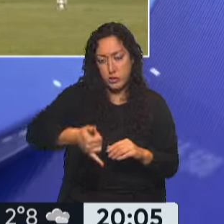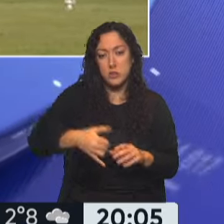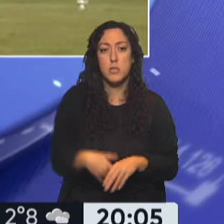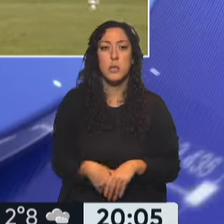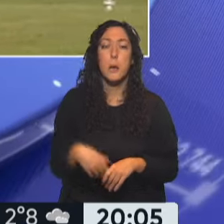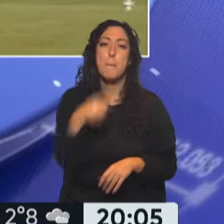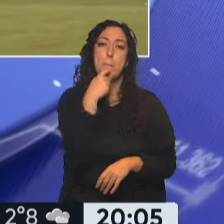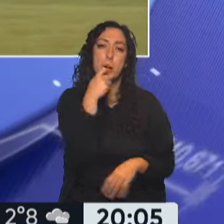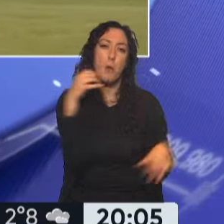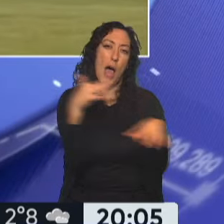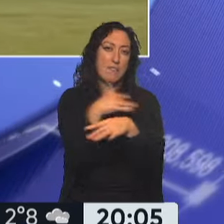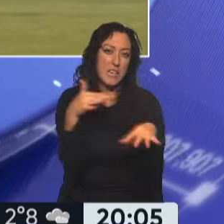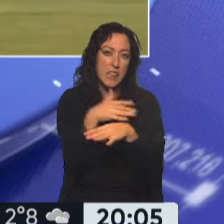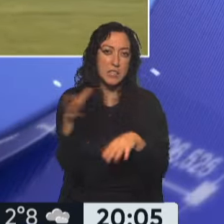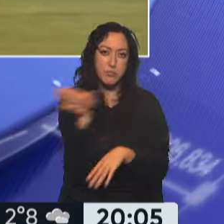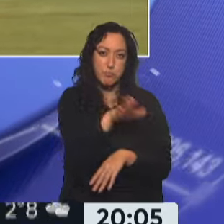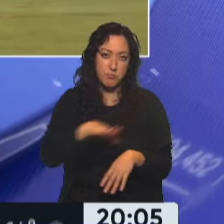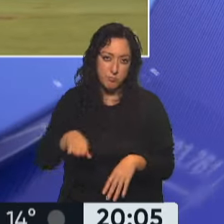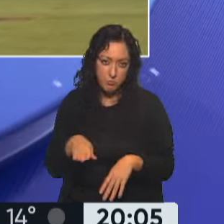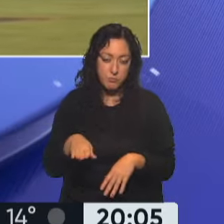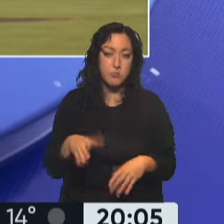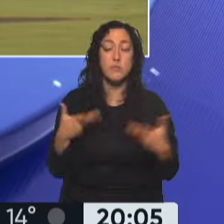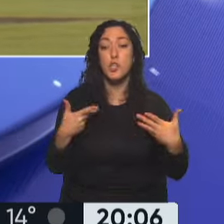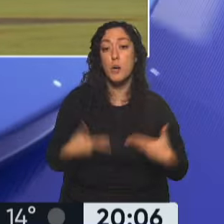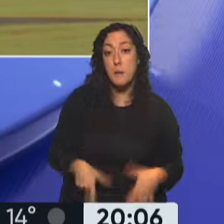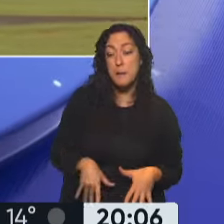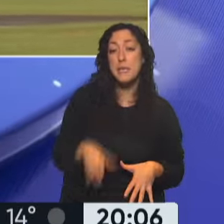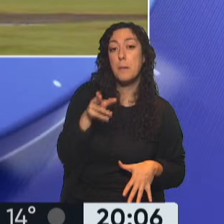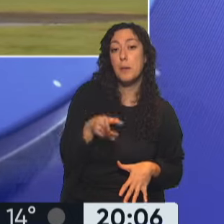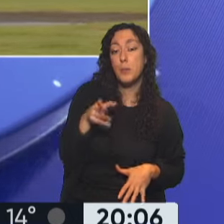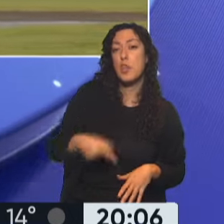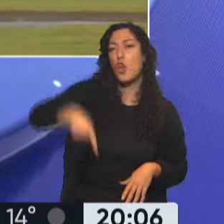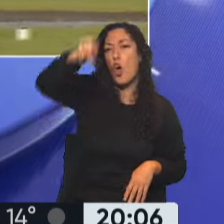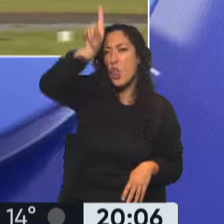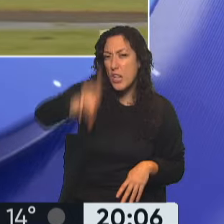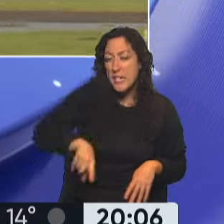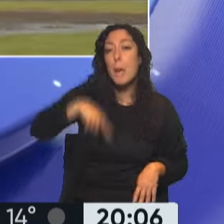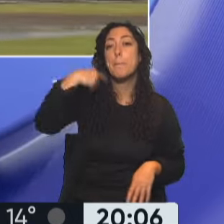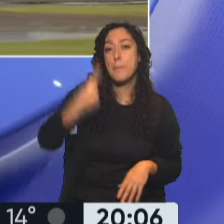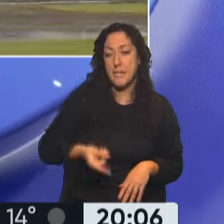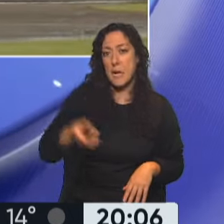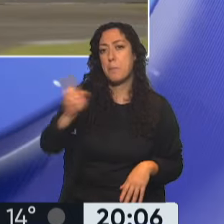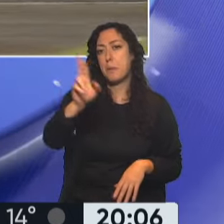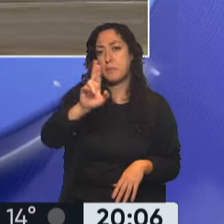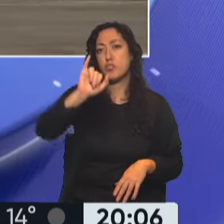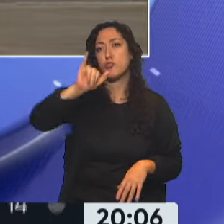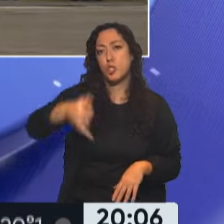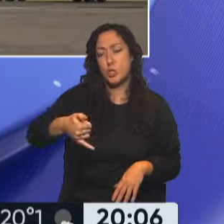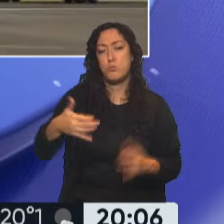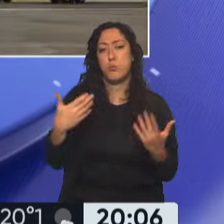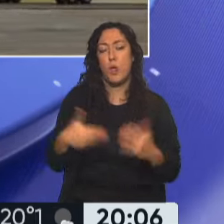por ejemplo, en las avenidas. Y en los lugares donde habitualmente está prohibido las 24 horas, mañana también rige la misma